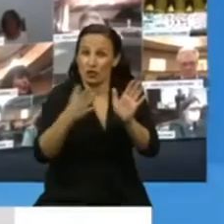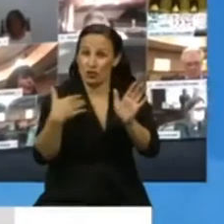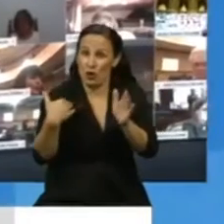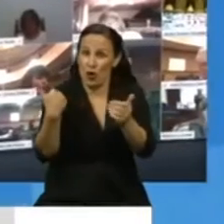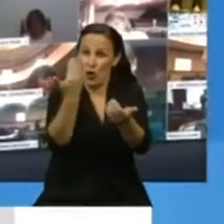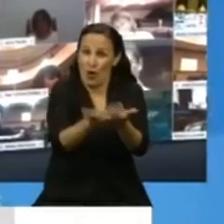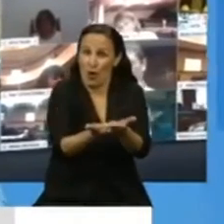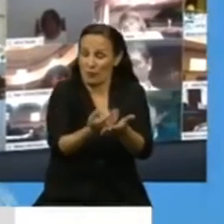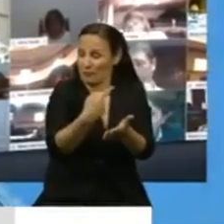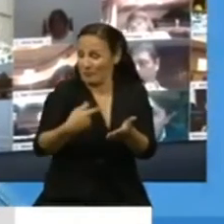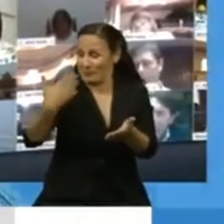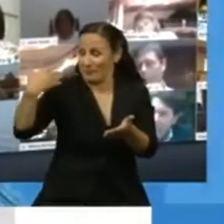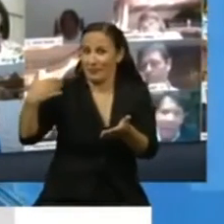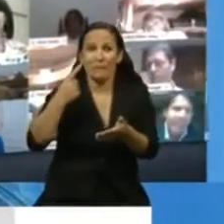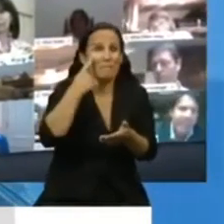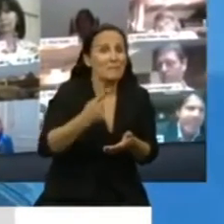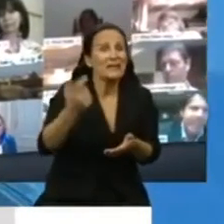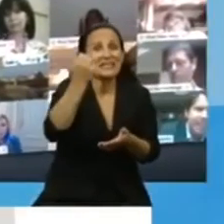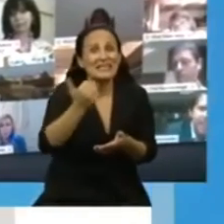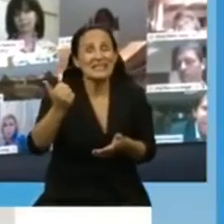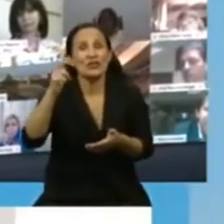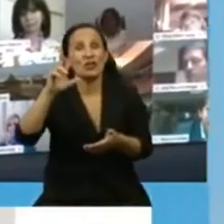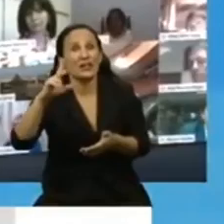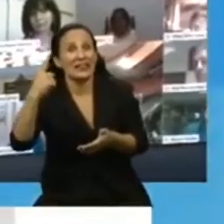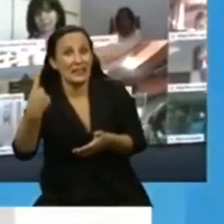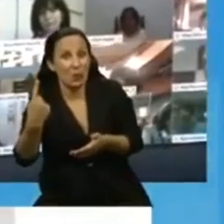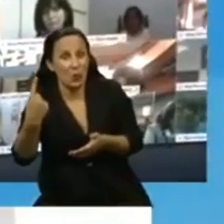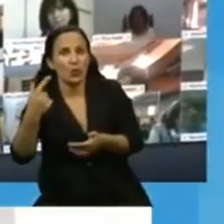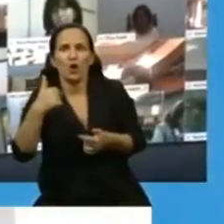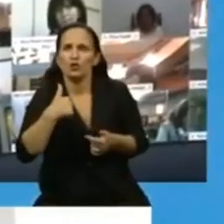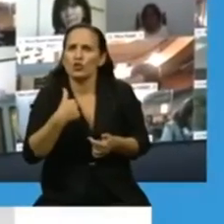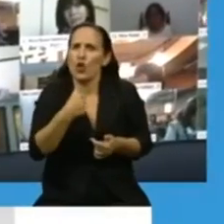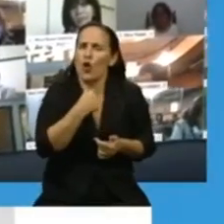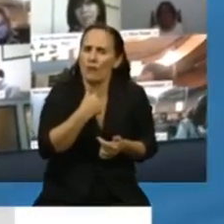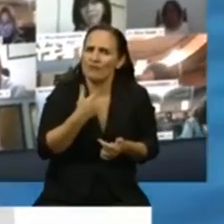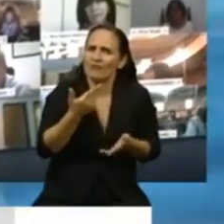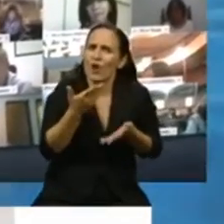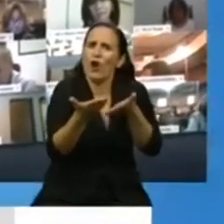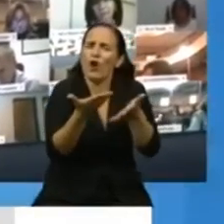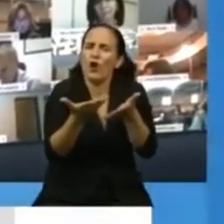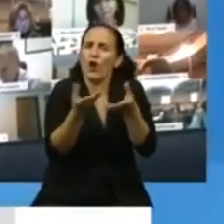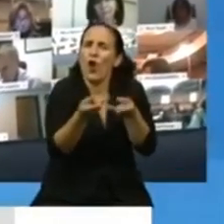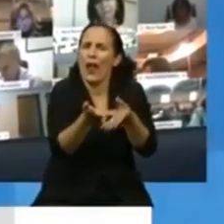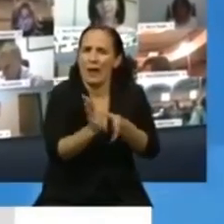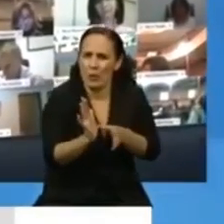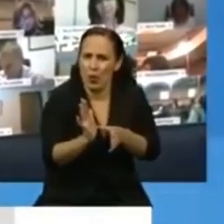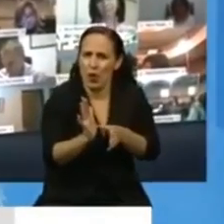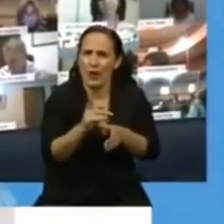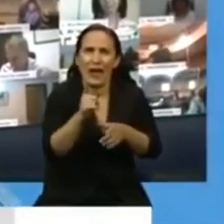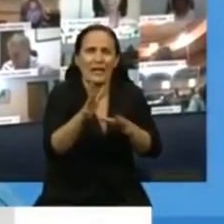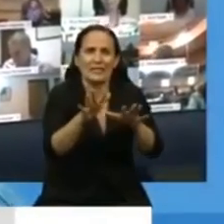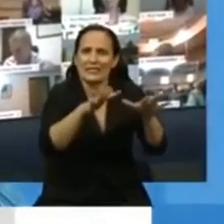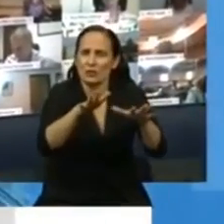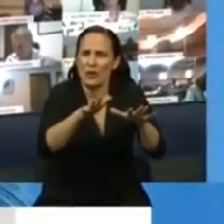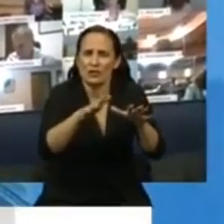de semanas, el 1631, he pretendido colaborar con esta problemática que están viviendo estos